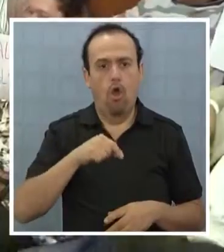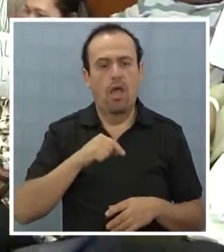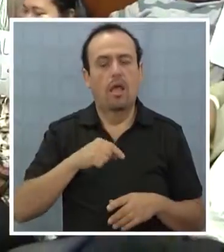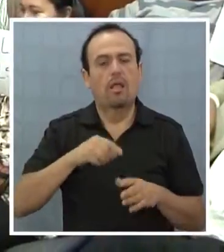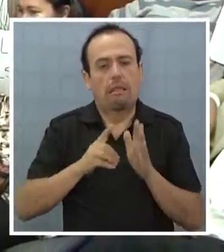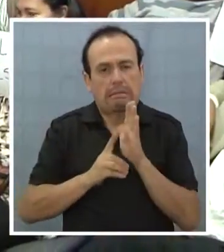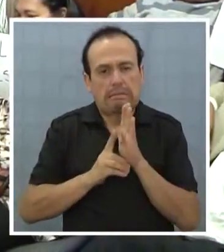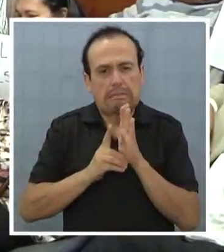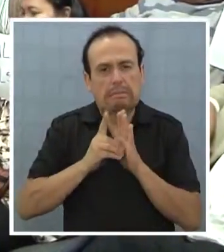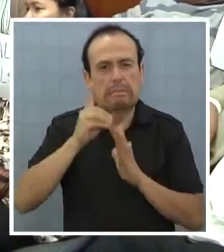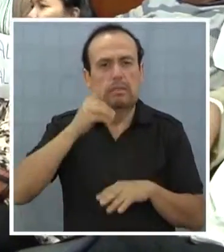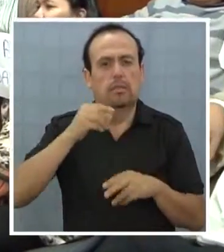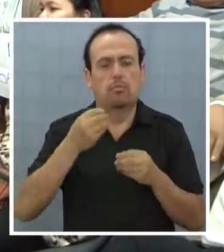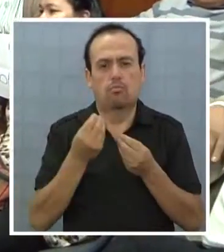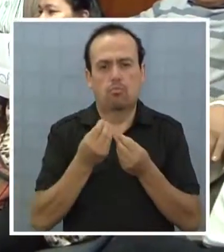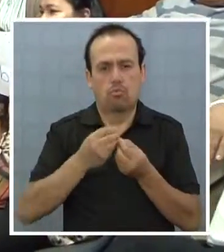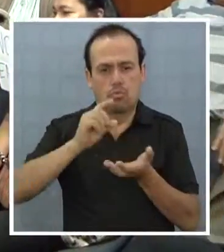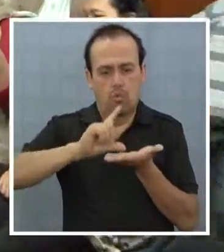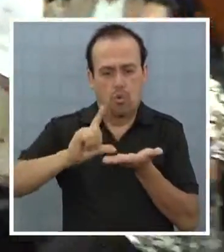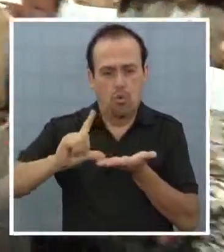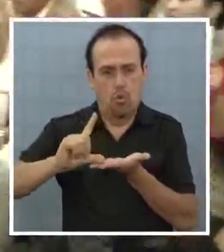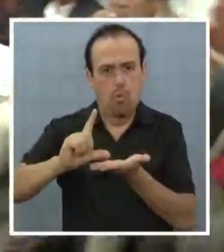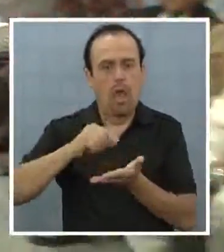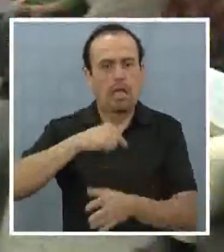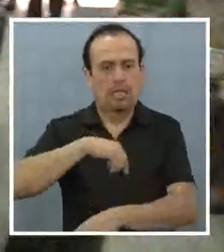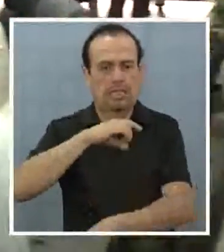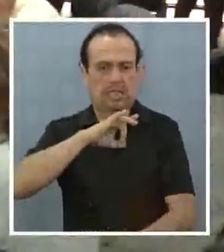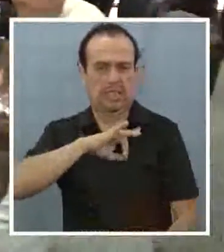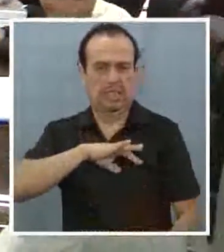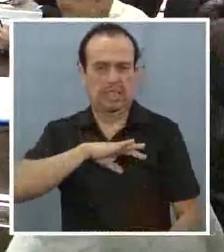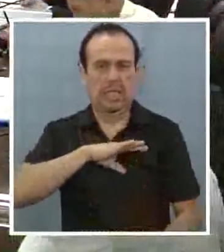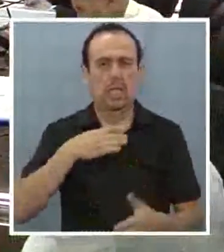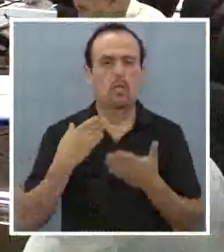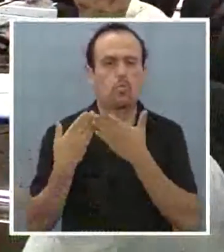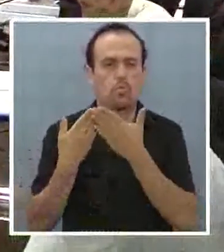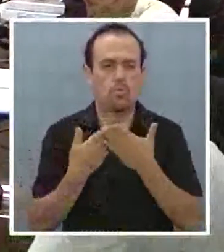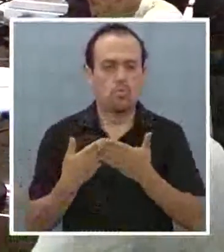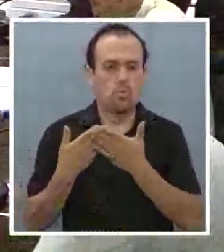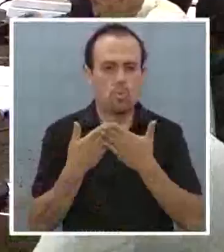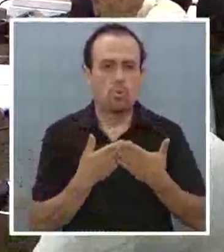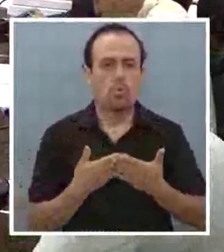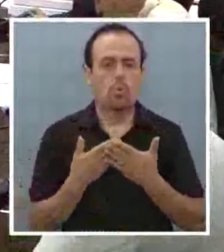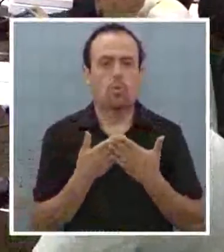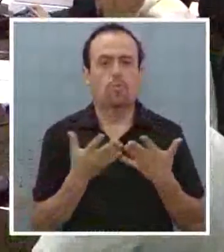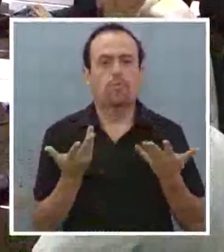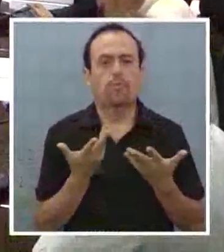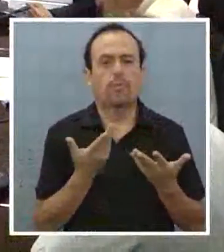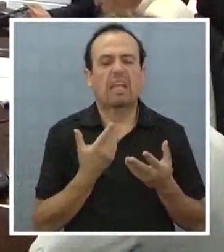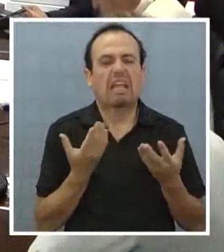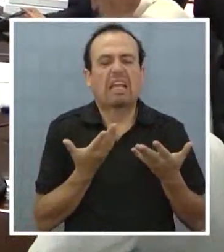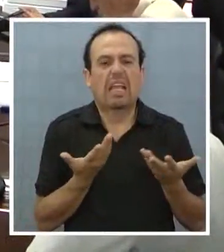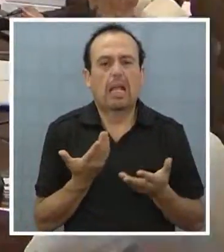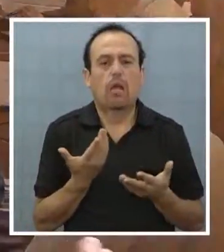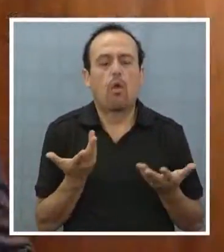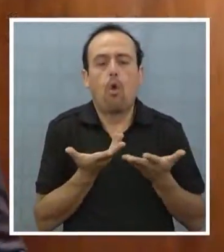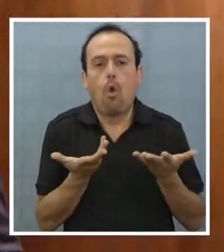en muchos lugares del país, muchos estudios respecto de poder ver cómo